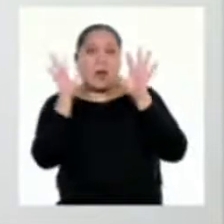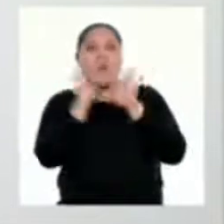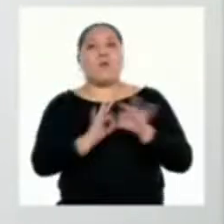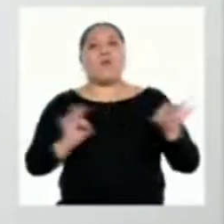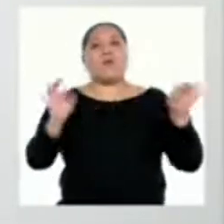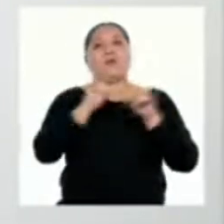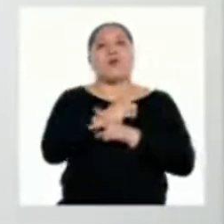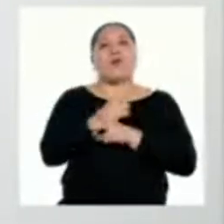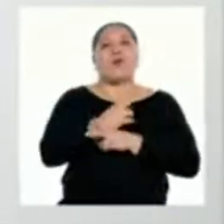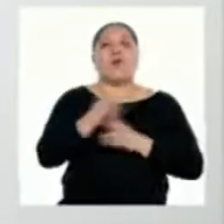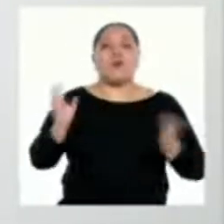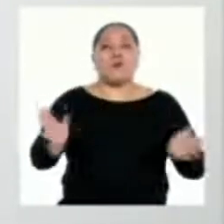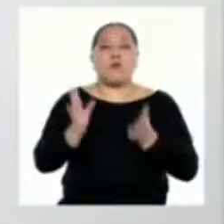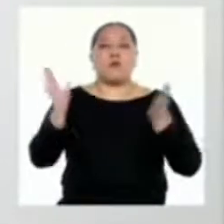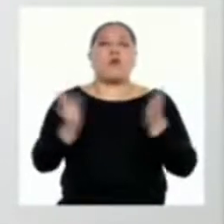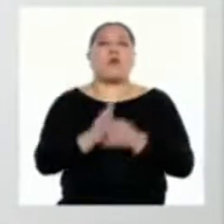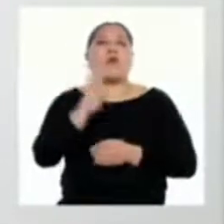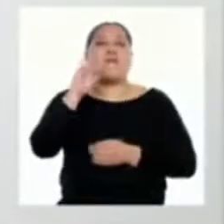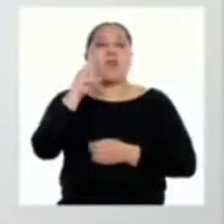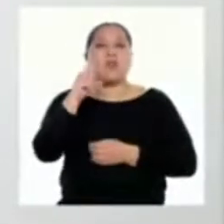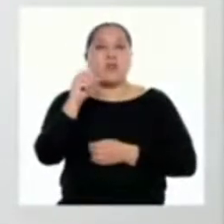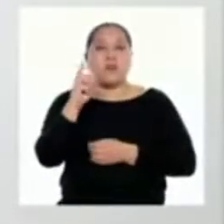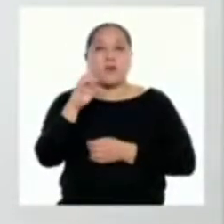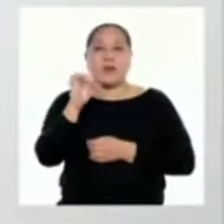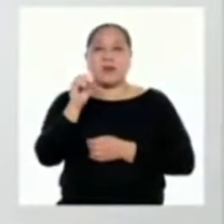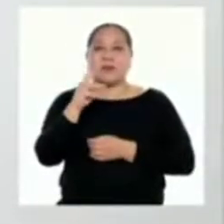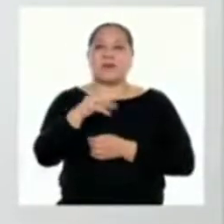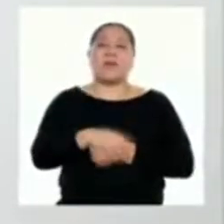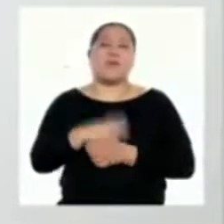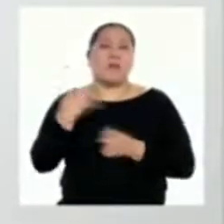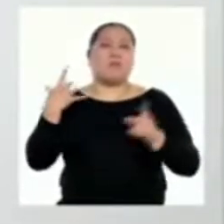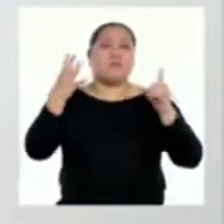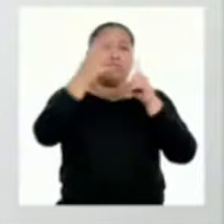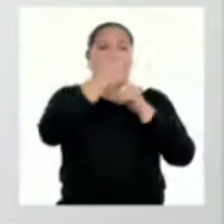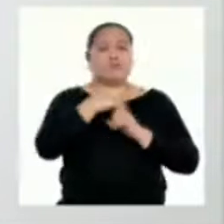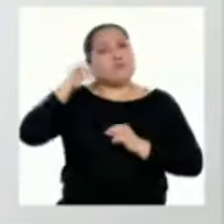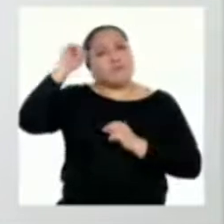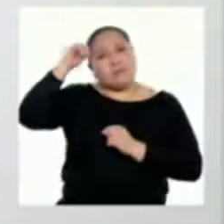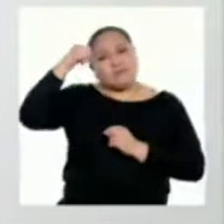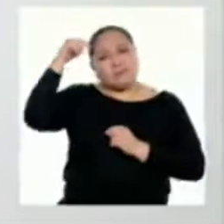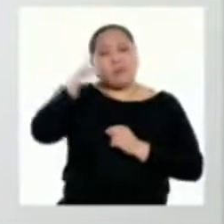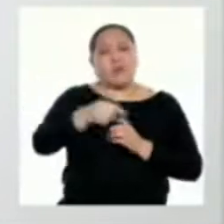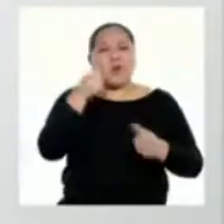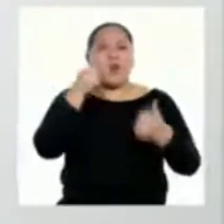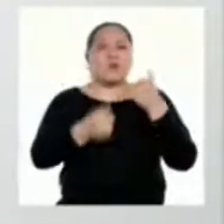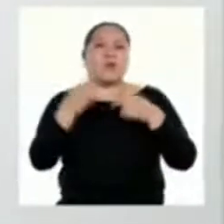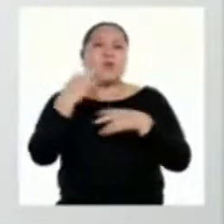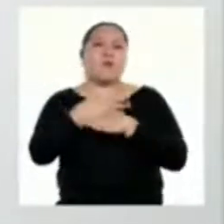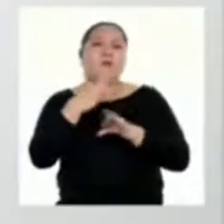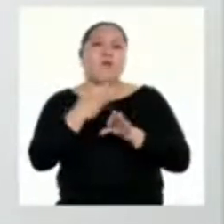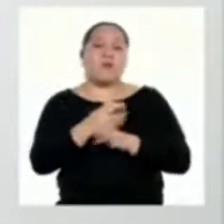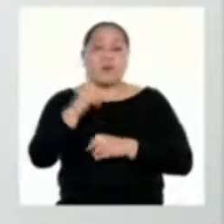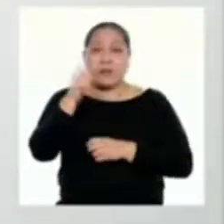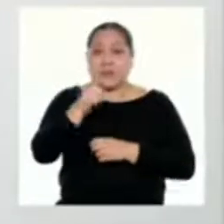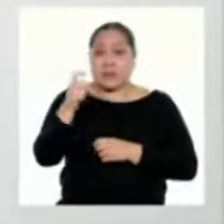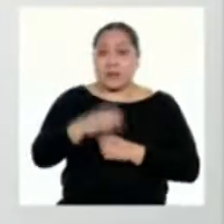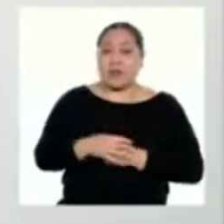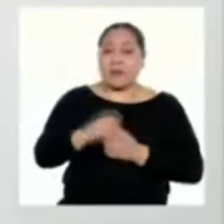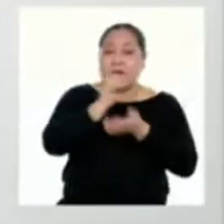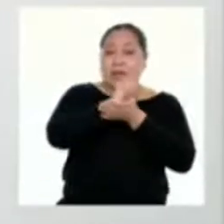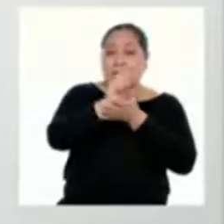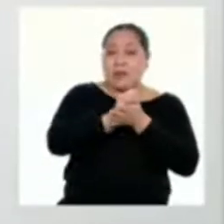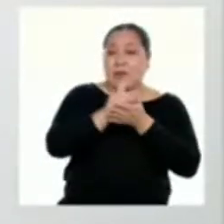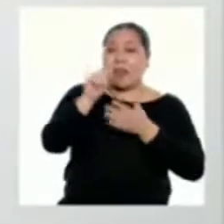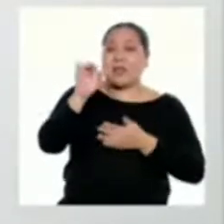promover la biodiversidad. Para lograrlo, recordemos qué criterios debemos tener en cuenta al escribir nuestro texto